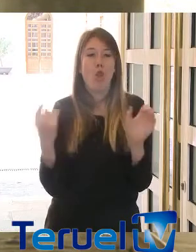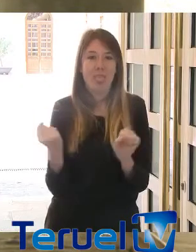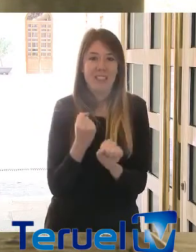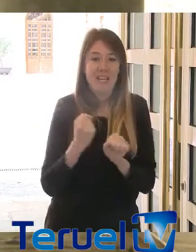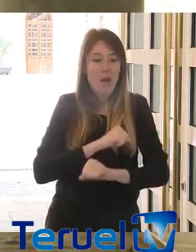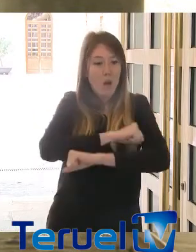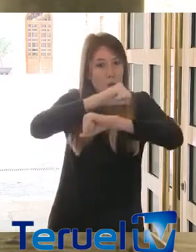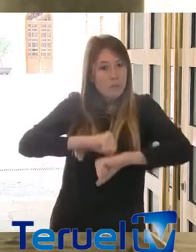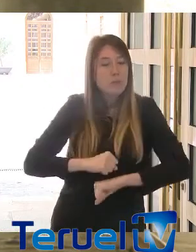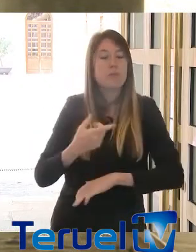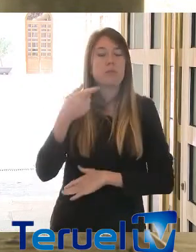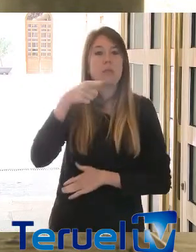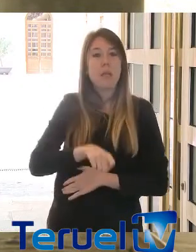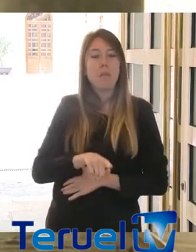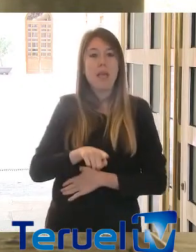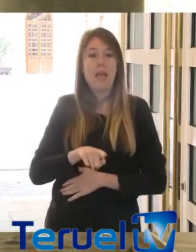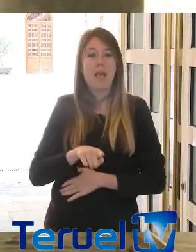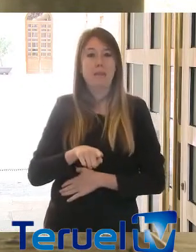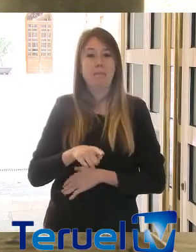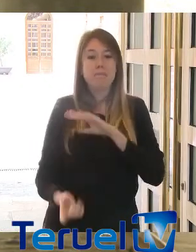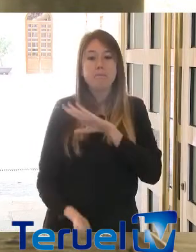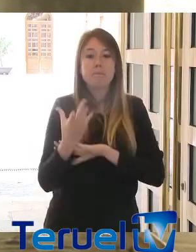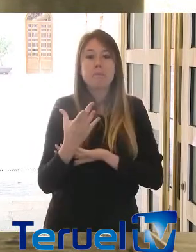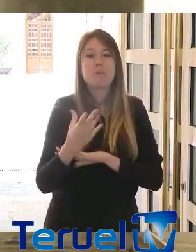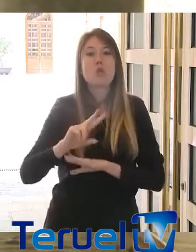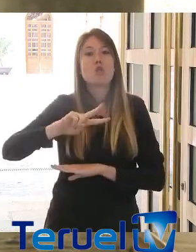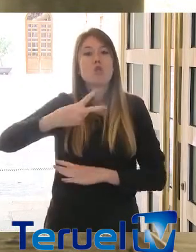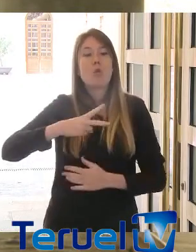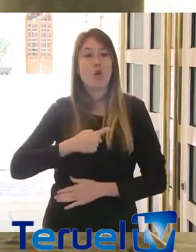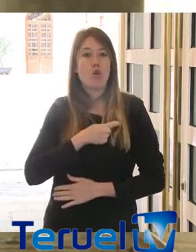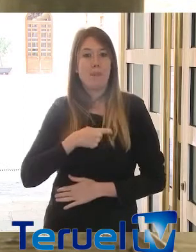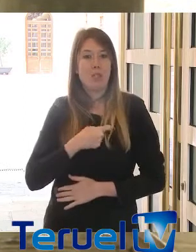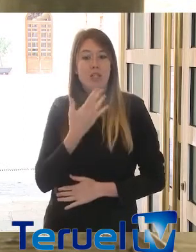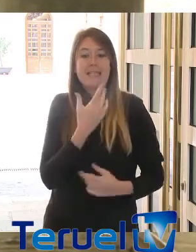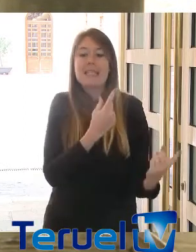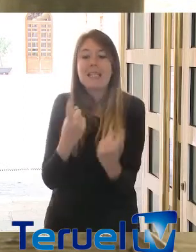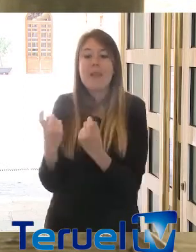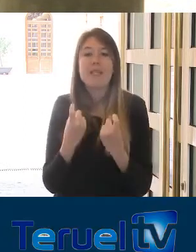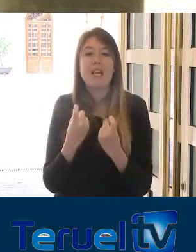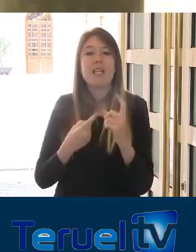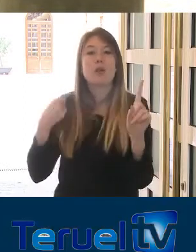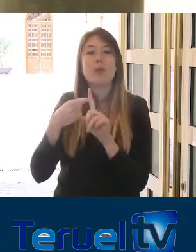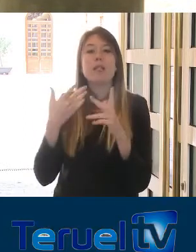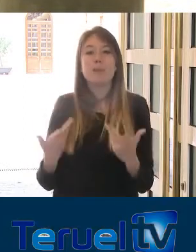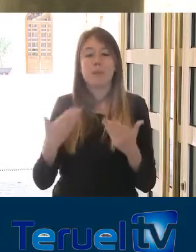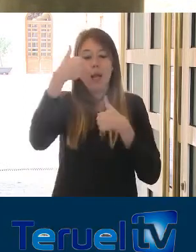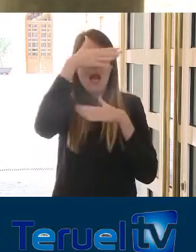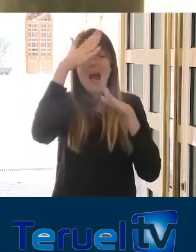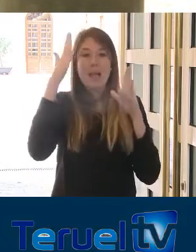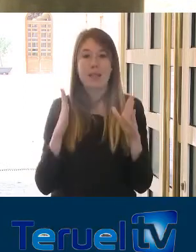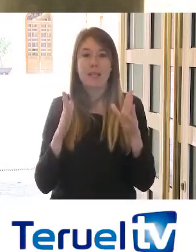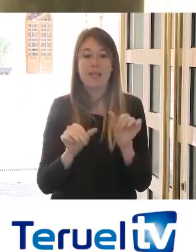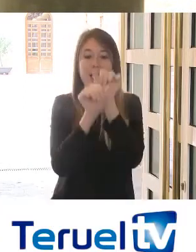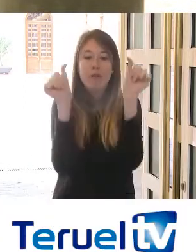se establecerán las posibles subcomisiones que sean necesarias para atender de manera